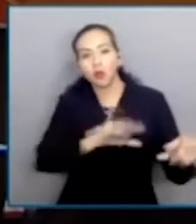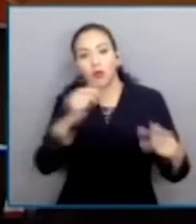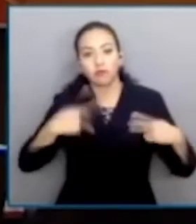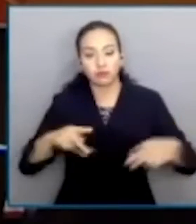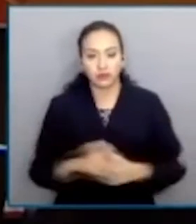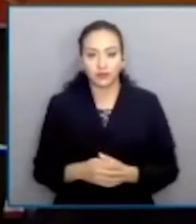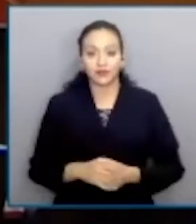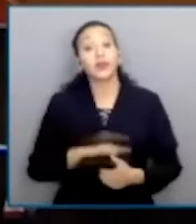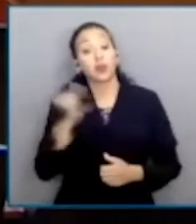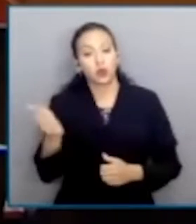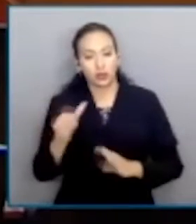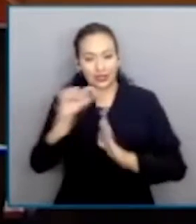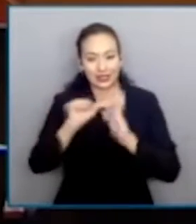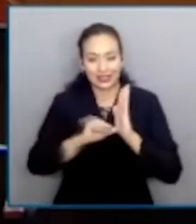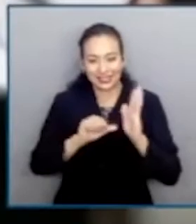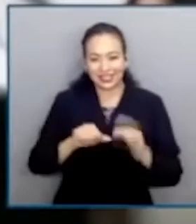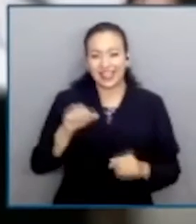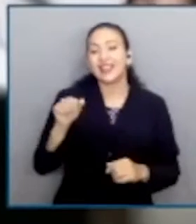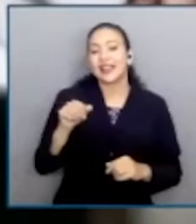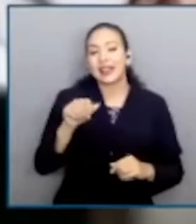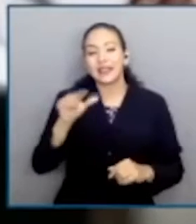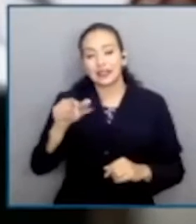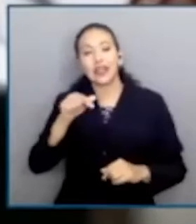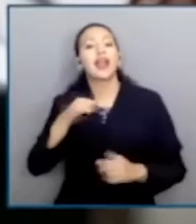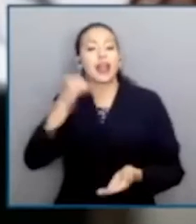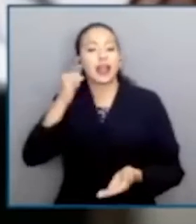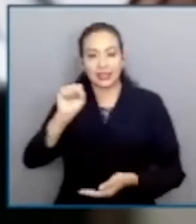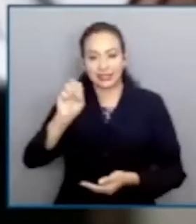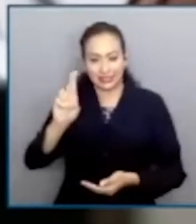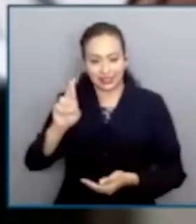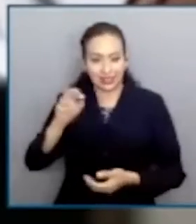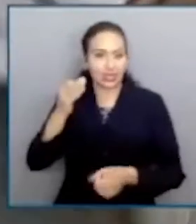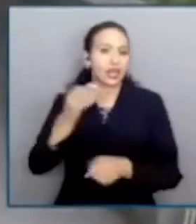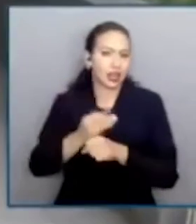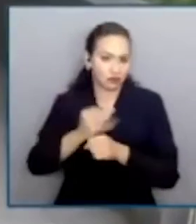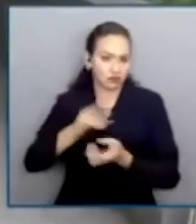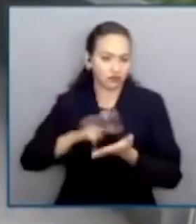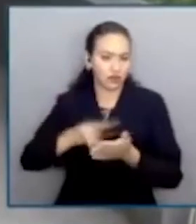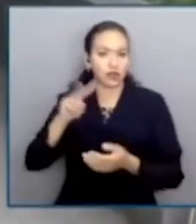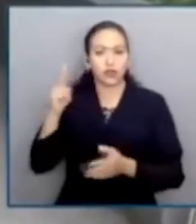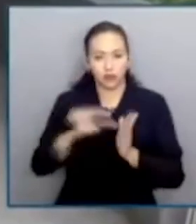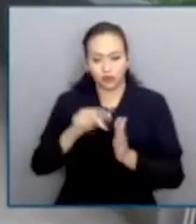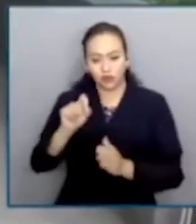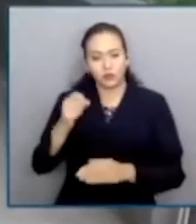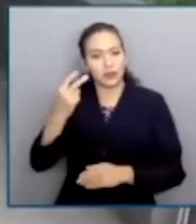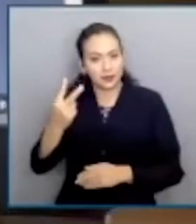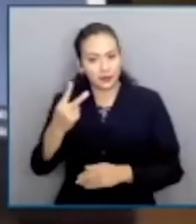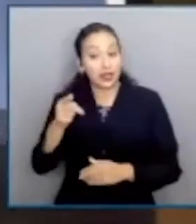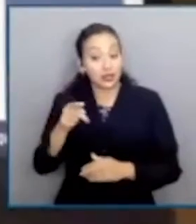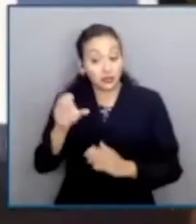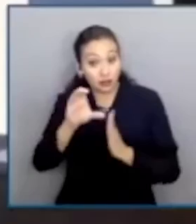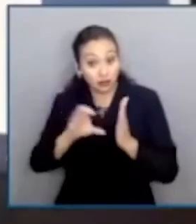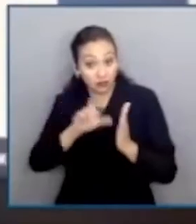27 fracción décima de la ley del impuesto sobre la renta vigente en 2022 se apega o no a la Constitución y si considera